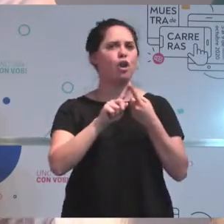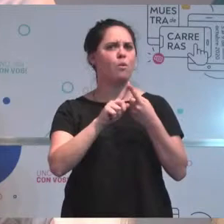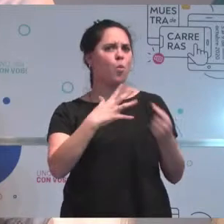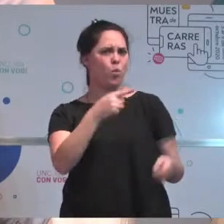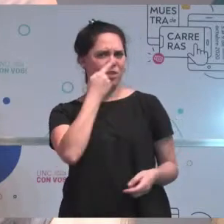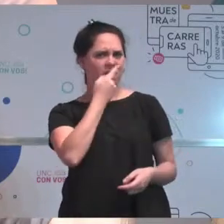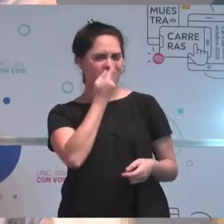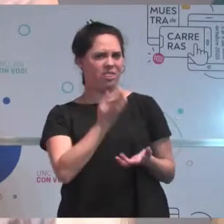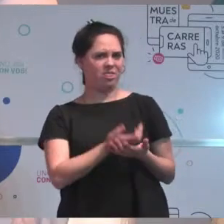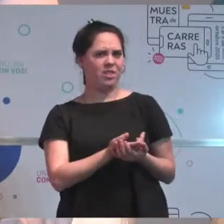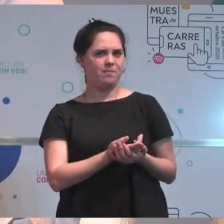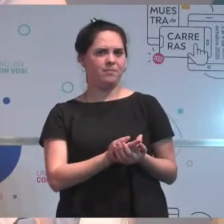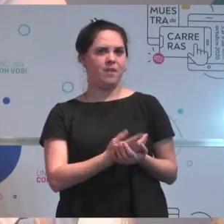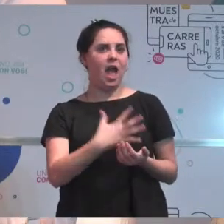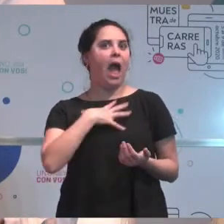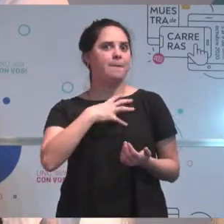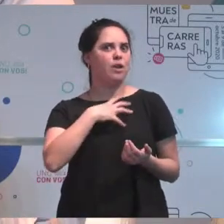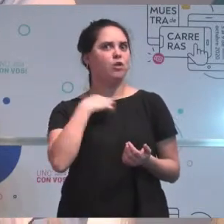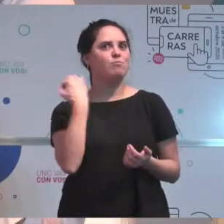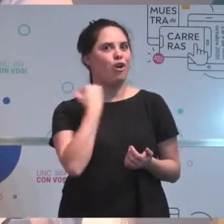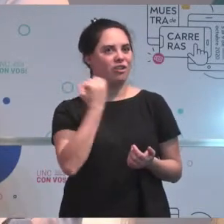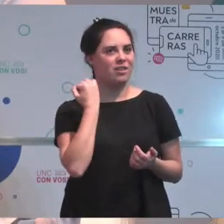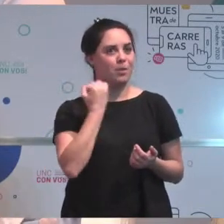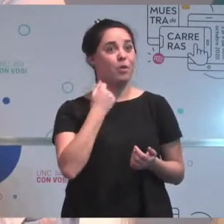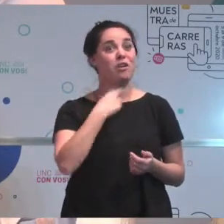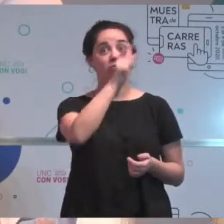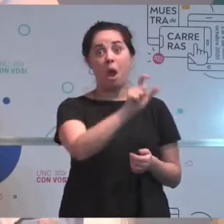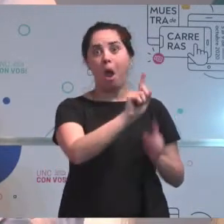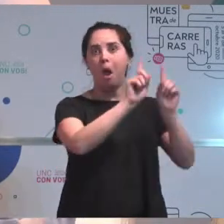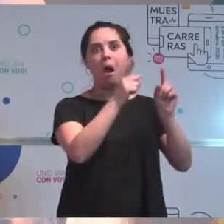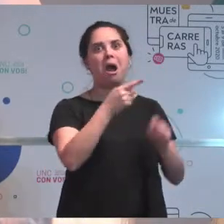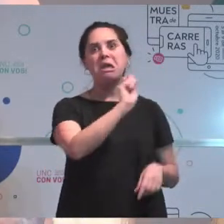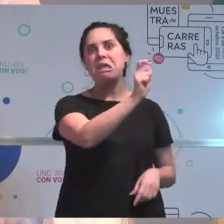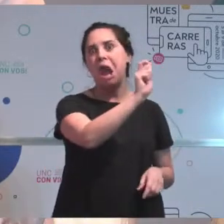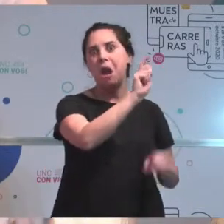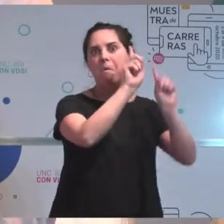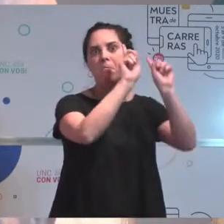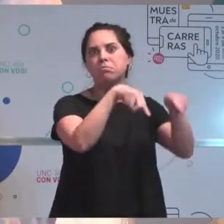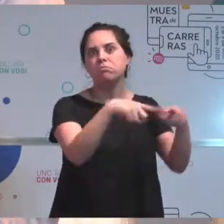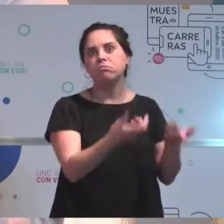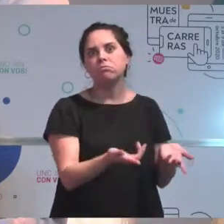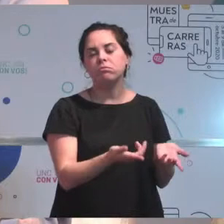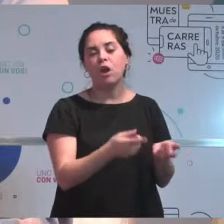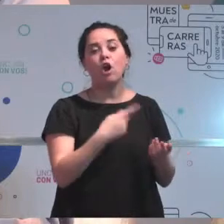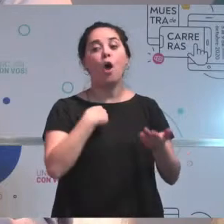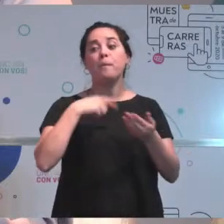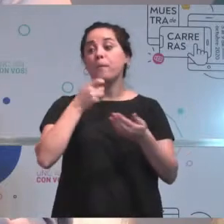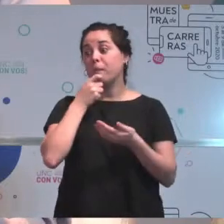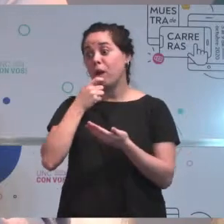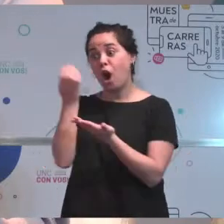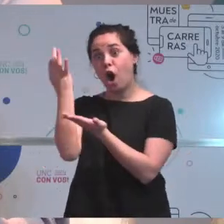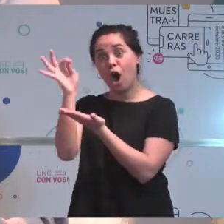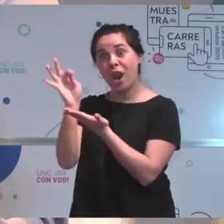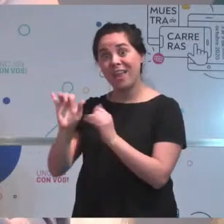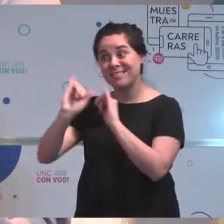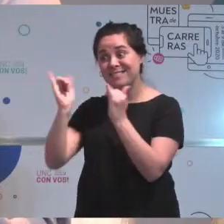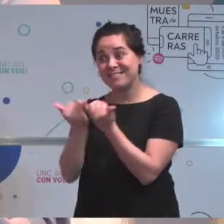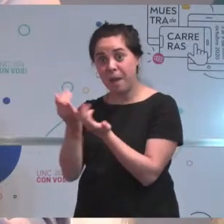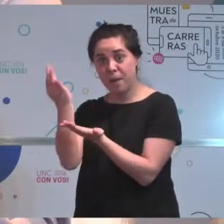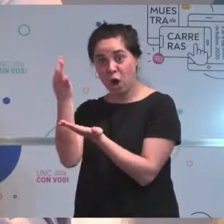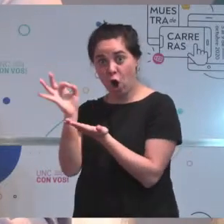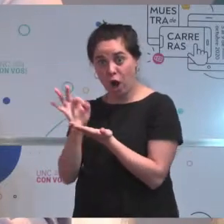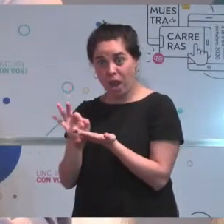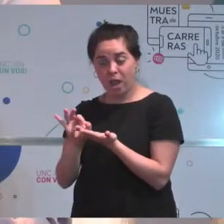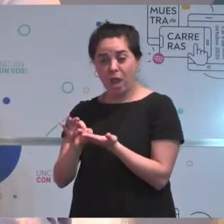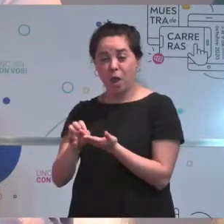alguien que ni siquiera sé quién es. Yo al momento de corregir un examen o ver un trabajo práctico que han realizado ellos,